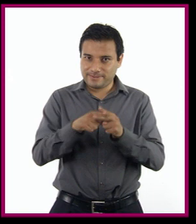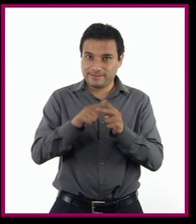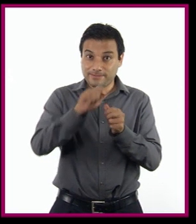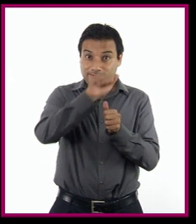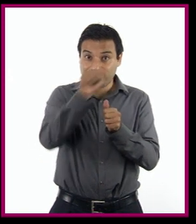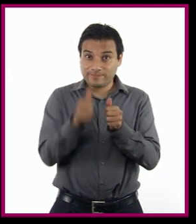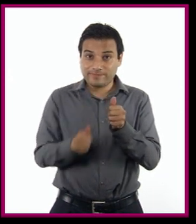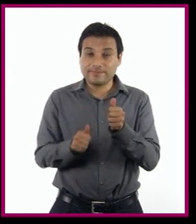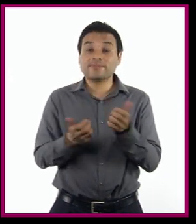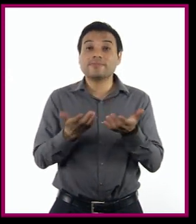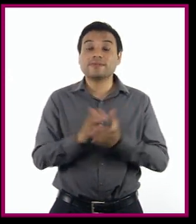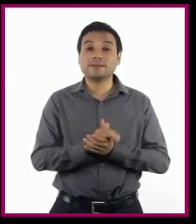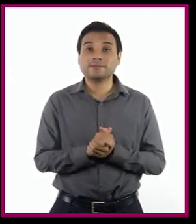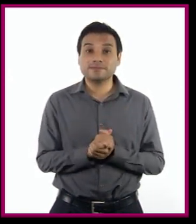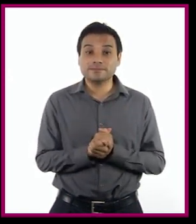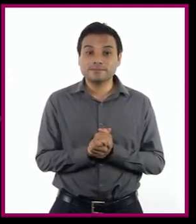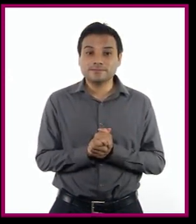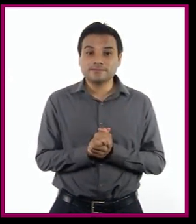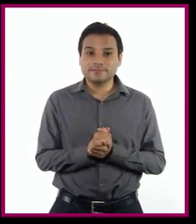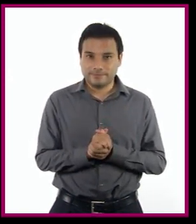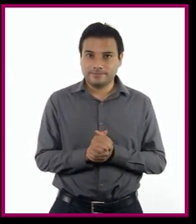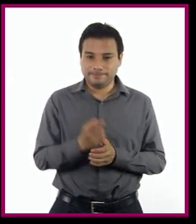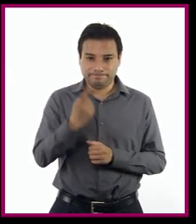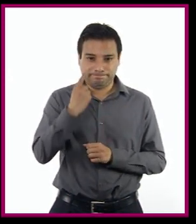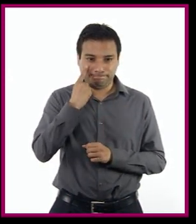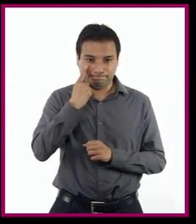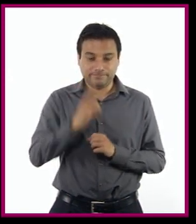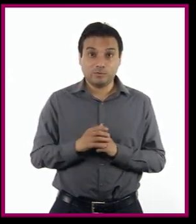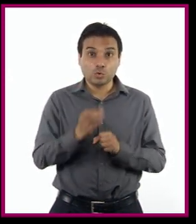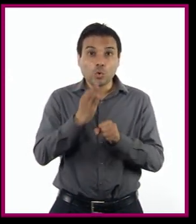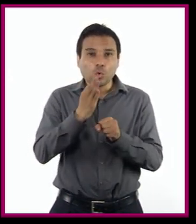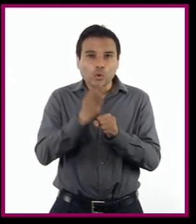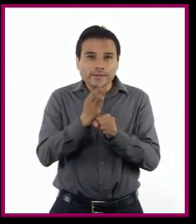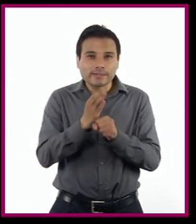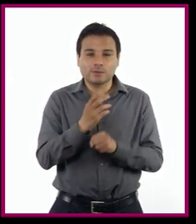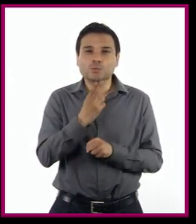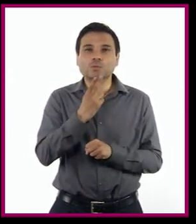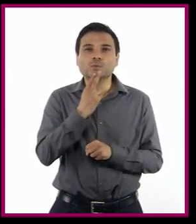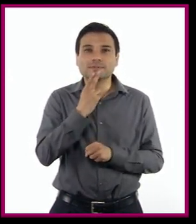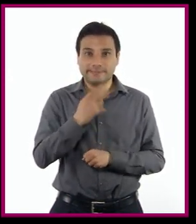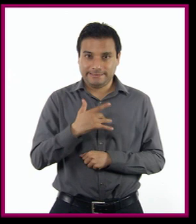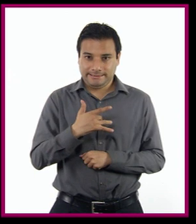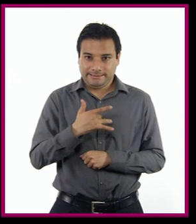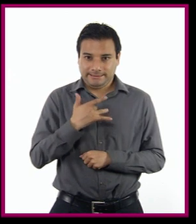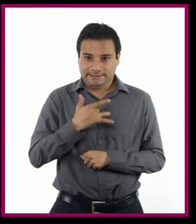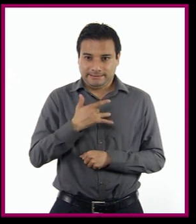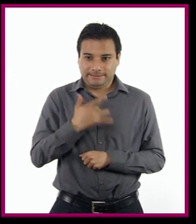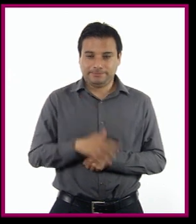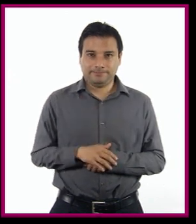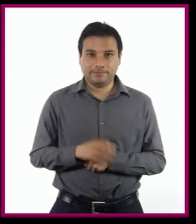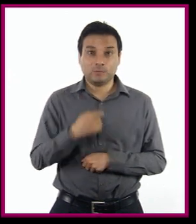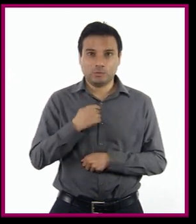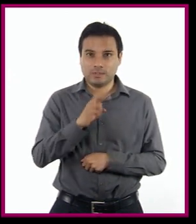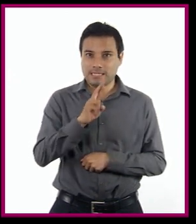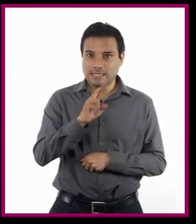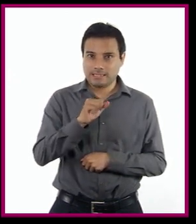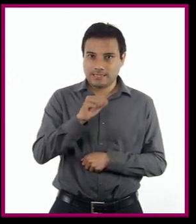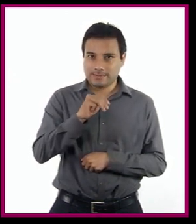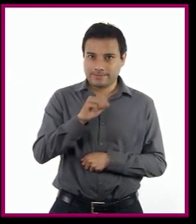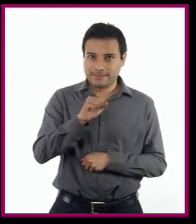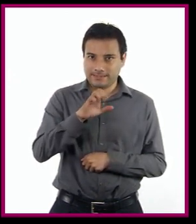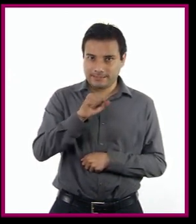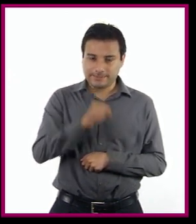de una manera diferente. Hoy vamos a usar nuestros sentidos. Soy Ramsés Aquiles. Solo